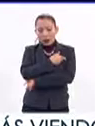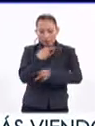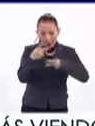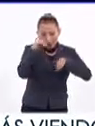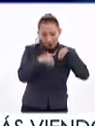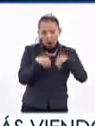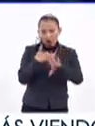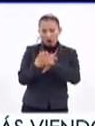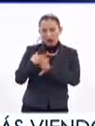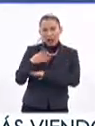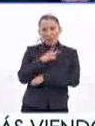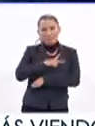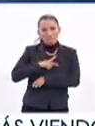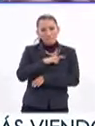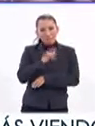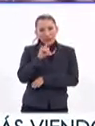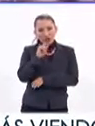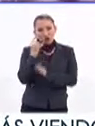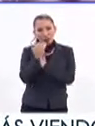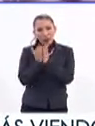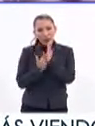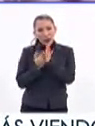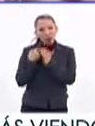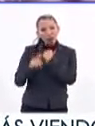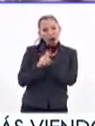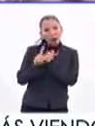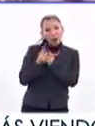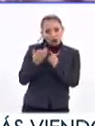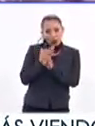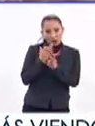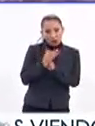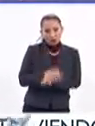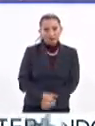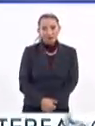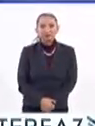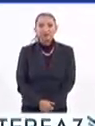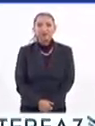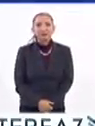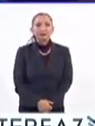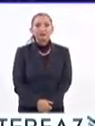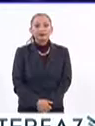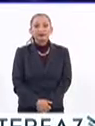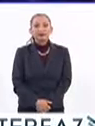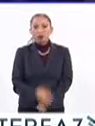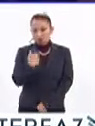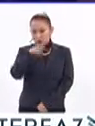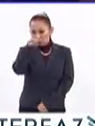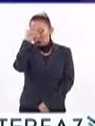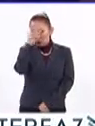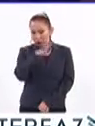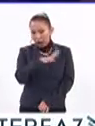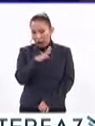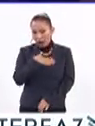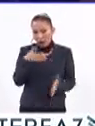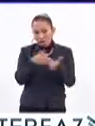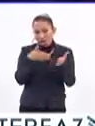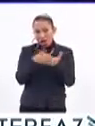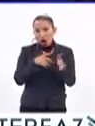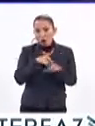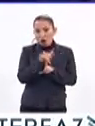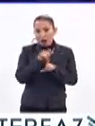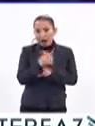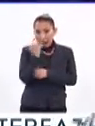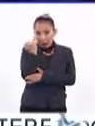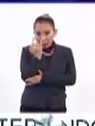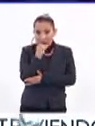desarrolla contra este virus que tenga menos efectos secundarios que las actuales. ¿Sabías que puede existir acoso o bullying